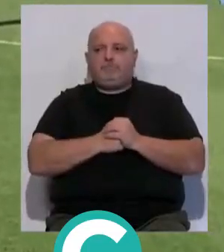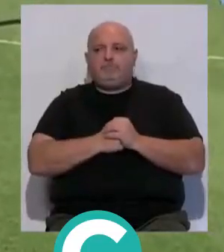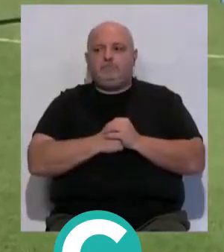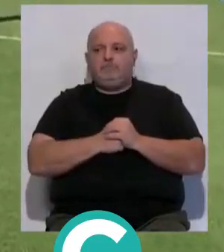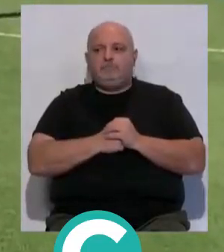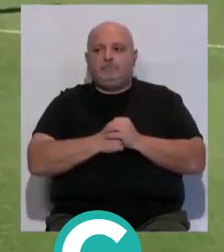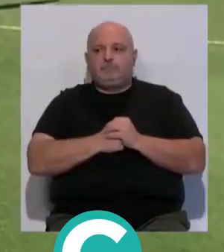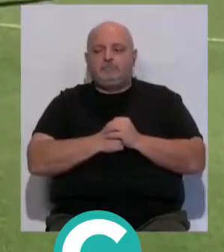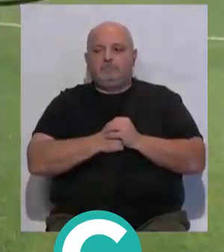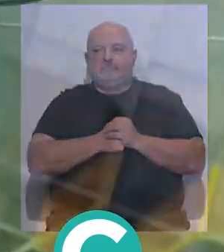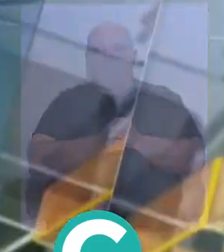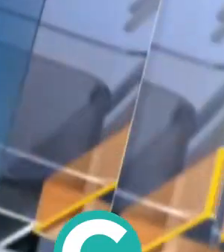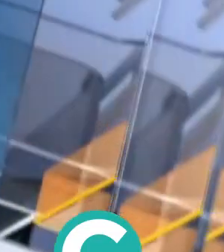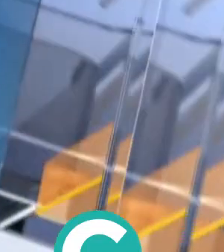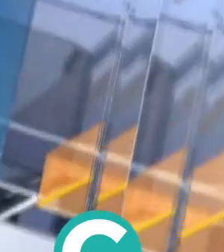pincha en hueso el fio de Madrid.